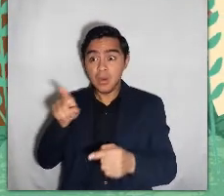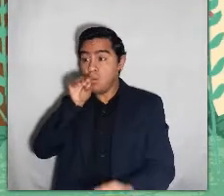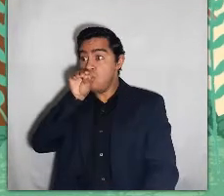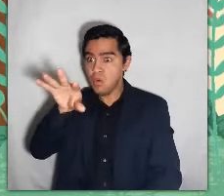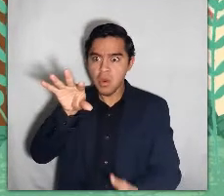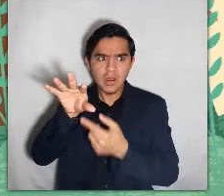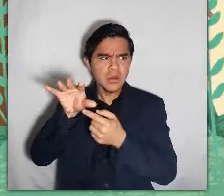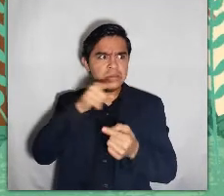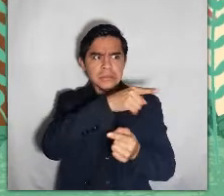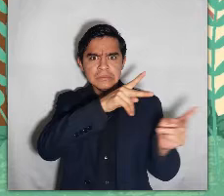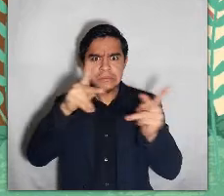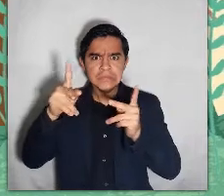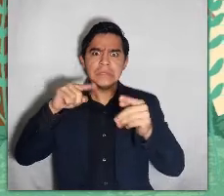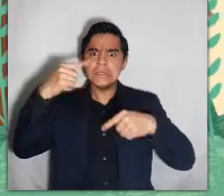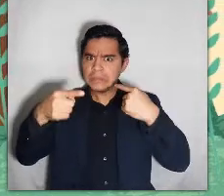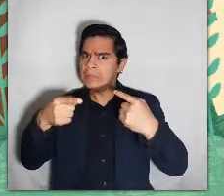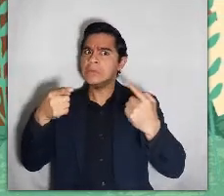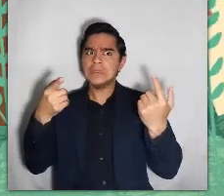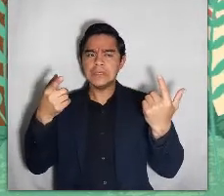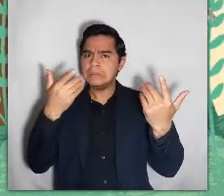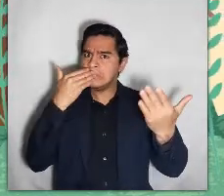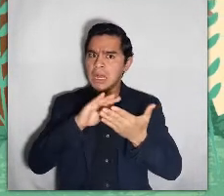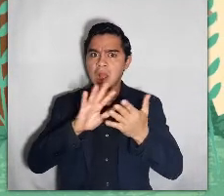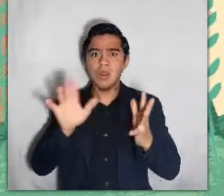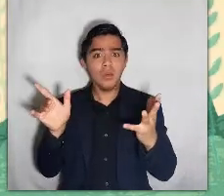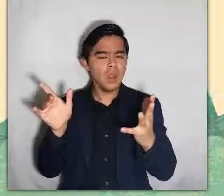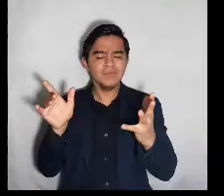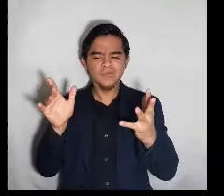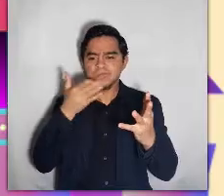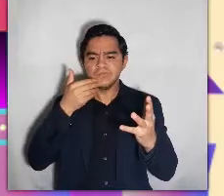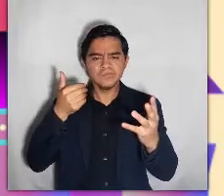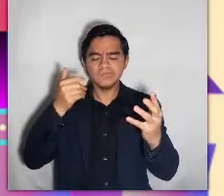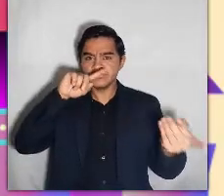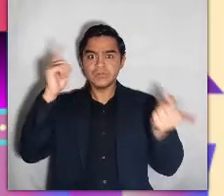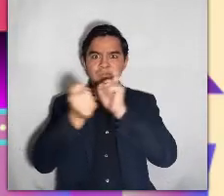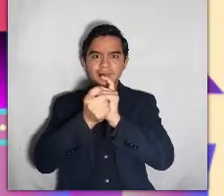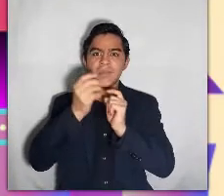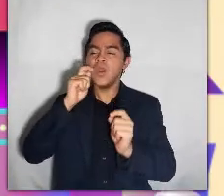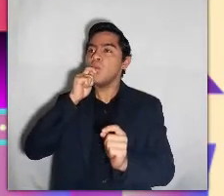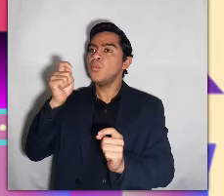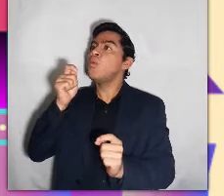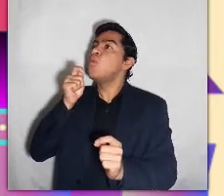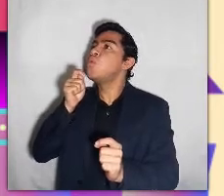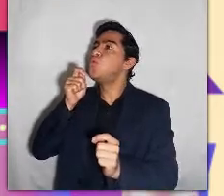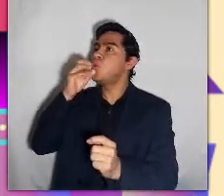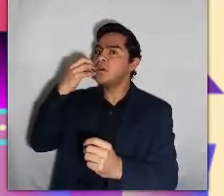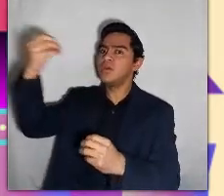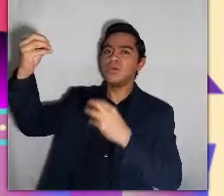hacen los dragones de los cuentos, pero al pensar que el fuego podía hacer mucho daño, decidió arrojar por sus fauces